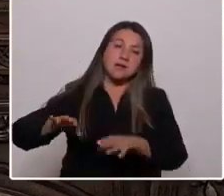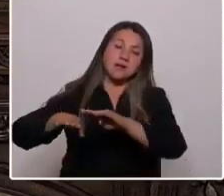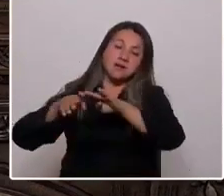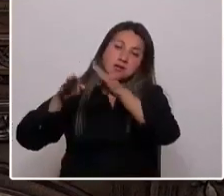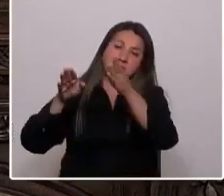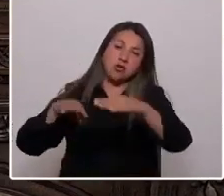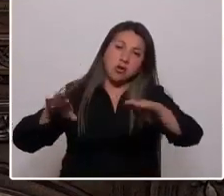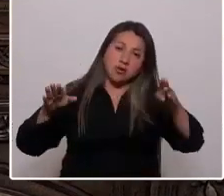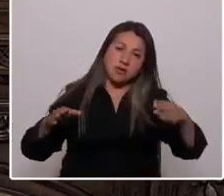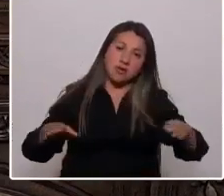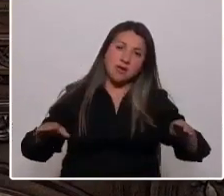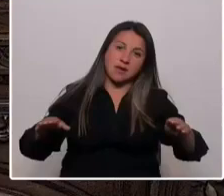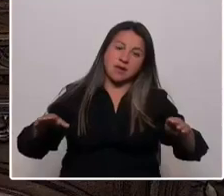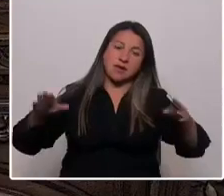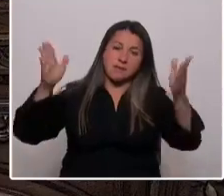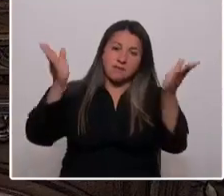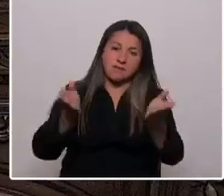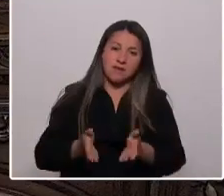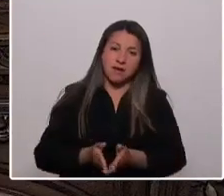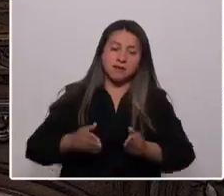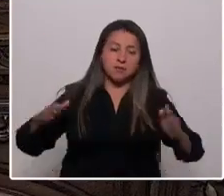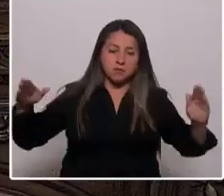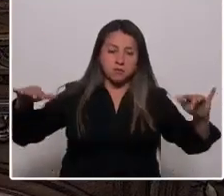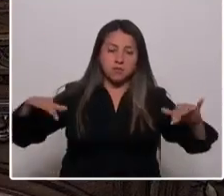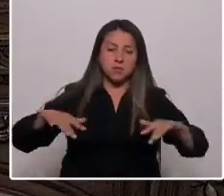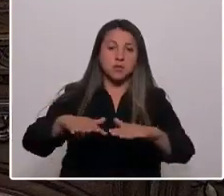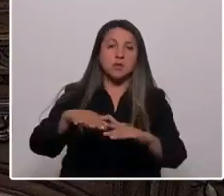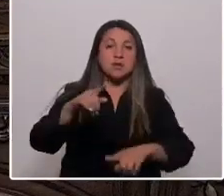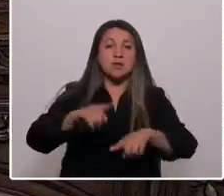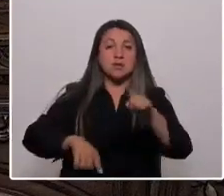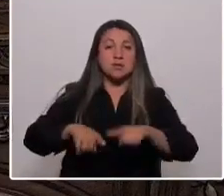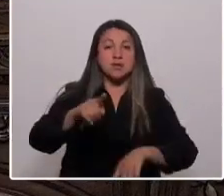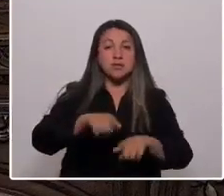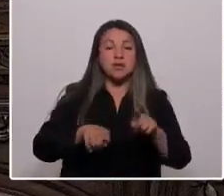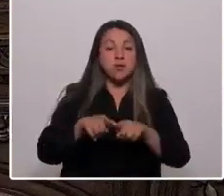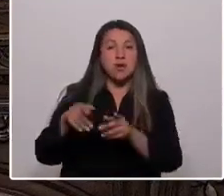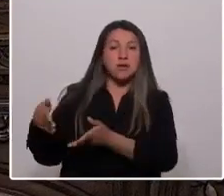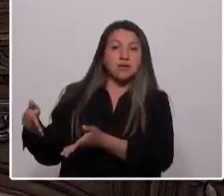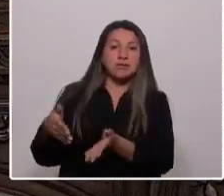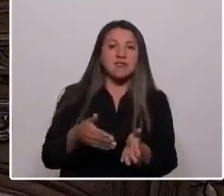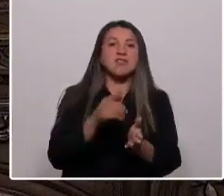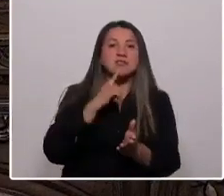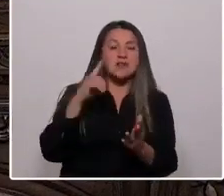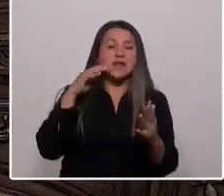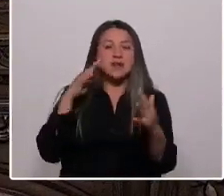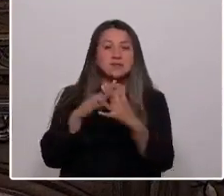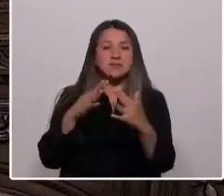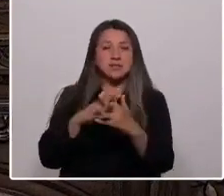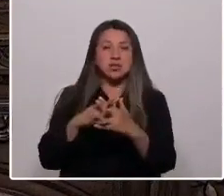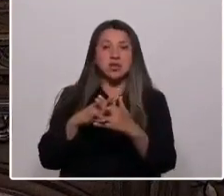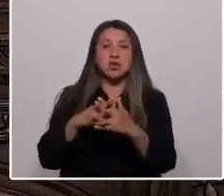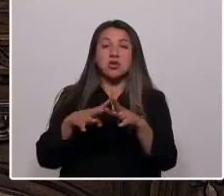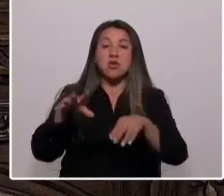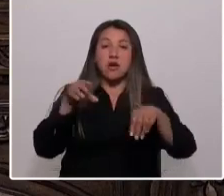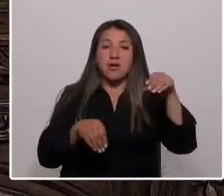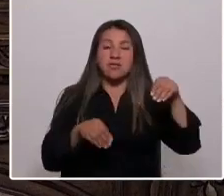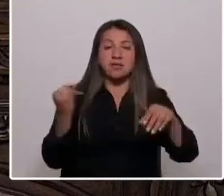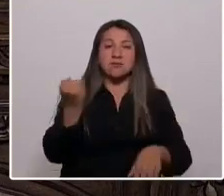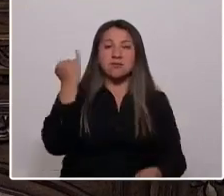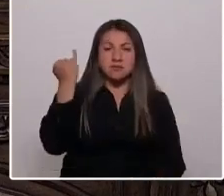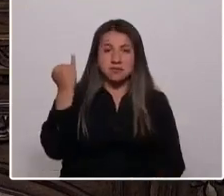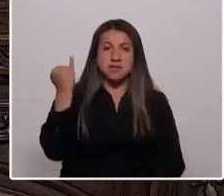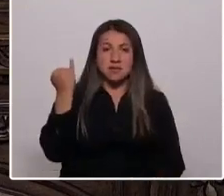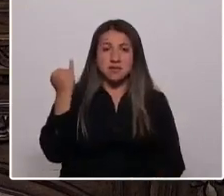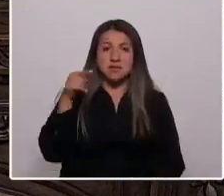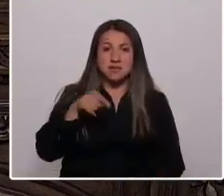transversales. Un territorio que sirvió como ruta de ingreso del ejército de los Andes en la independencia, tierra del Tokimichimalonco,